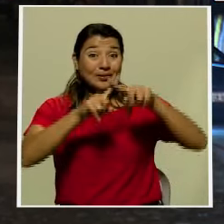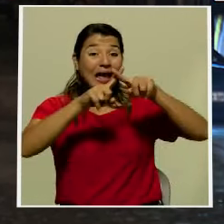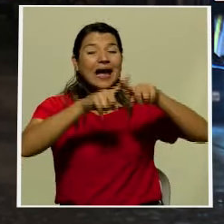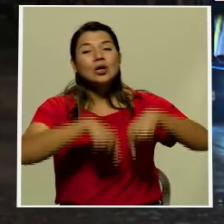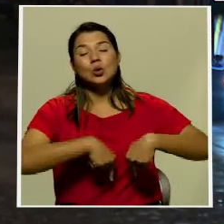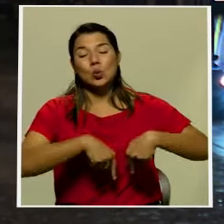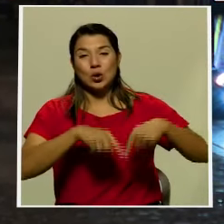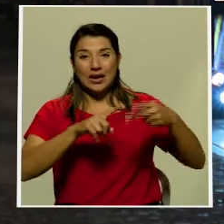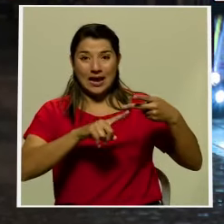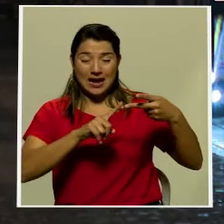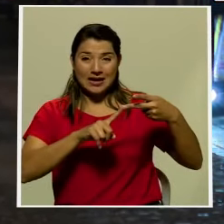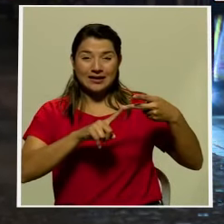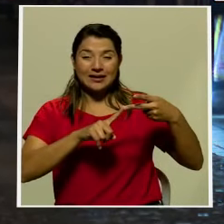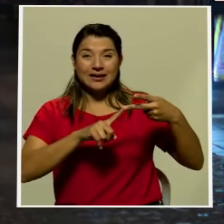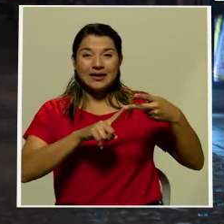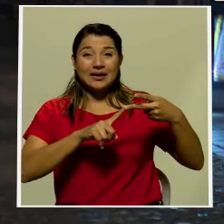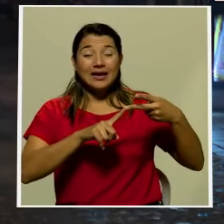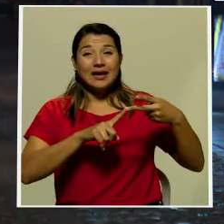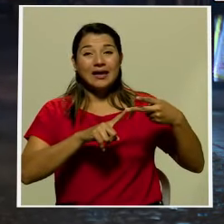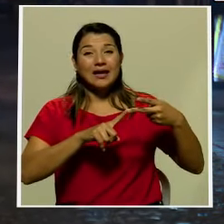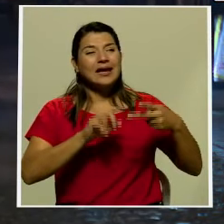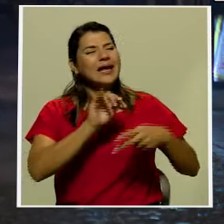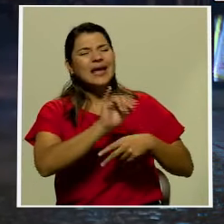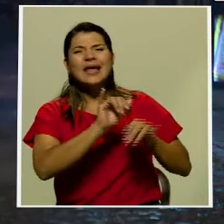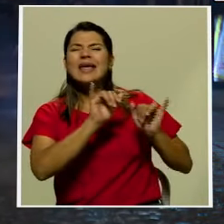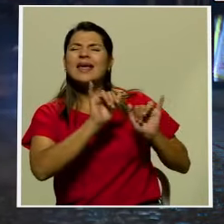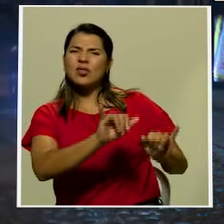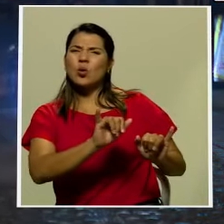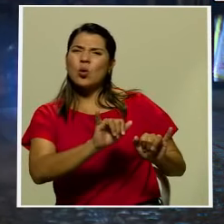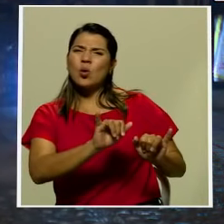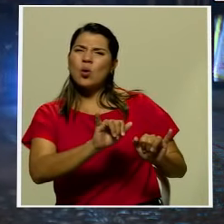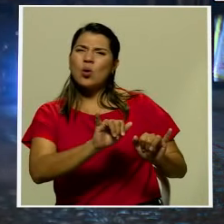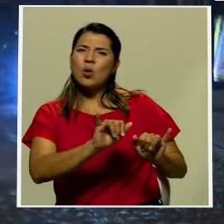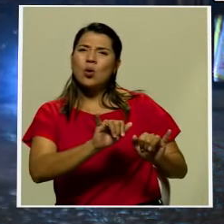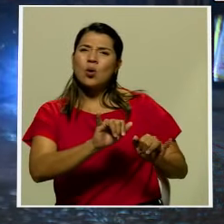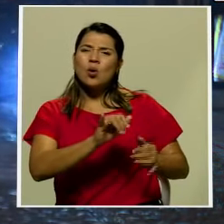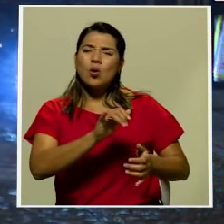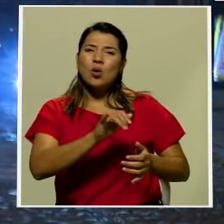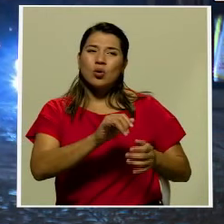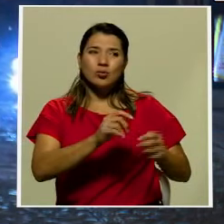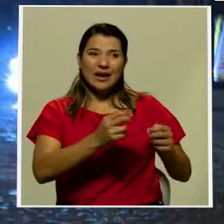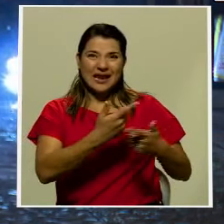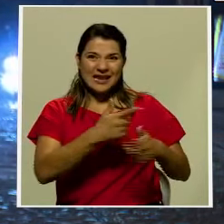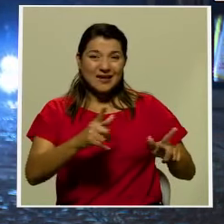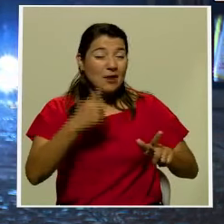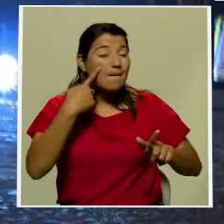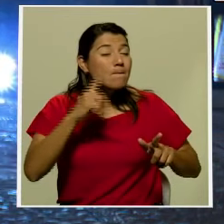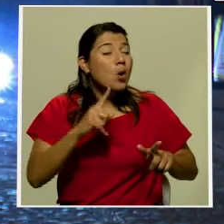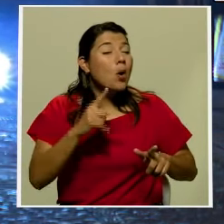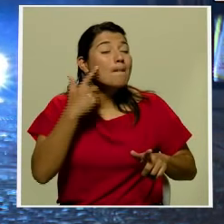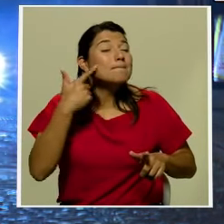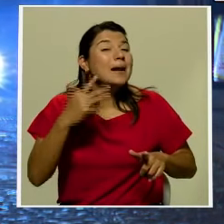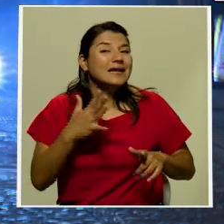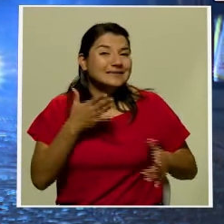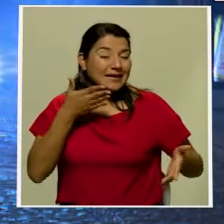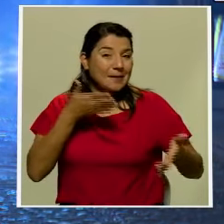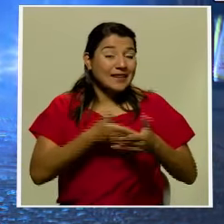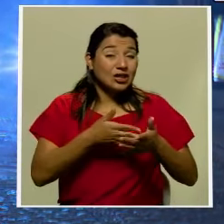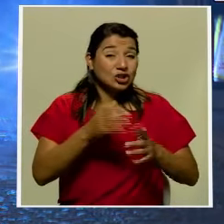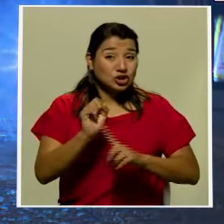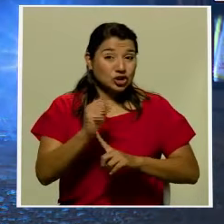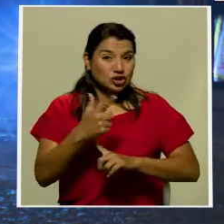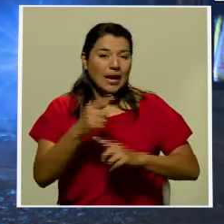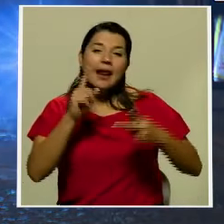absolutoria que tenía ella a favor por un presunto daño social es decir también en este posible juicio se deberá